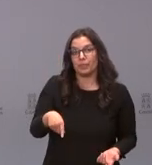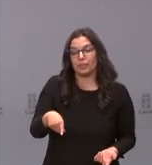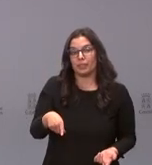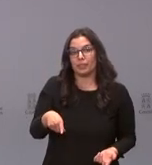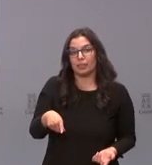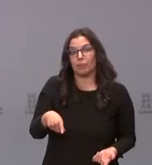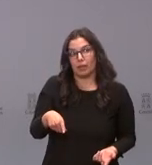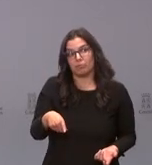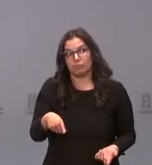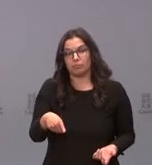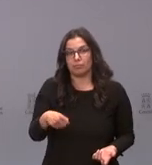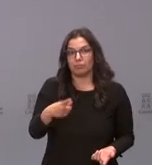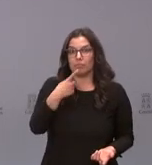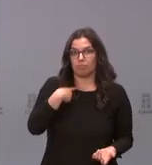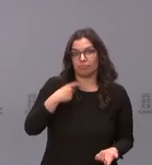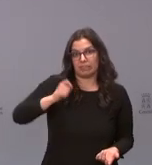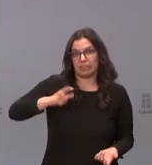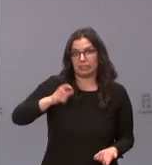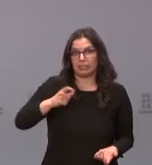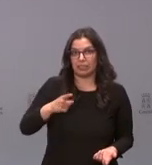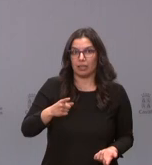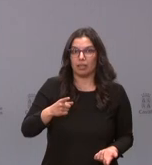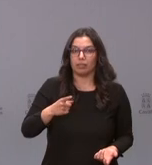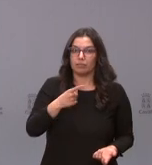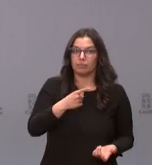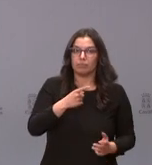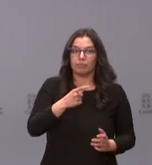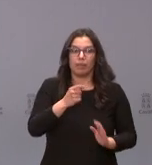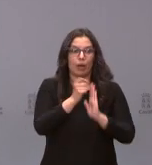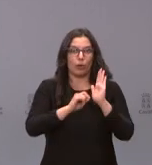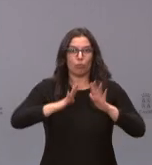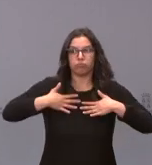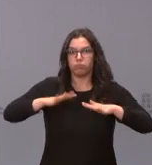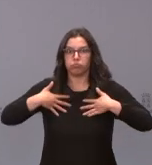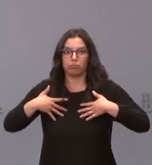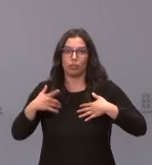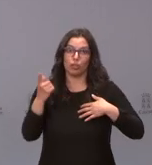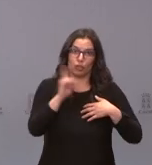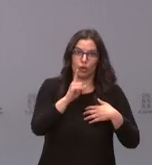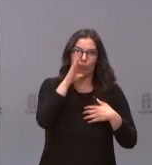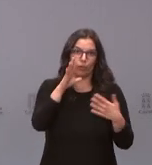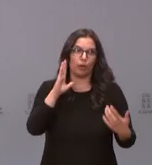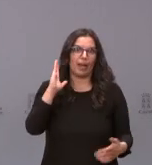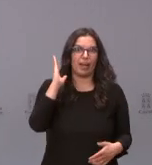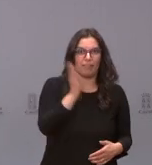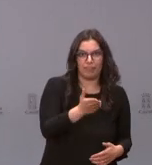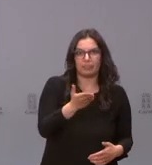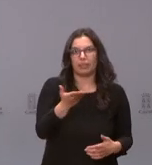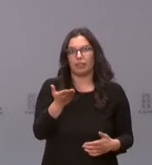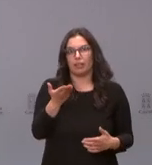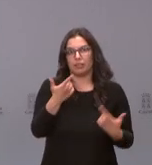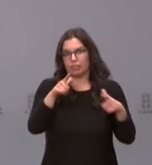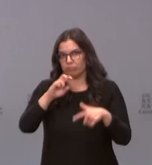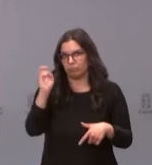ha dicho en repetidas ocasiones no adoptéis acuerdos de hoy para mañana porque eso causa un perjuicio que es irremediable. Por tanto,